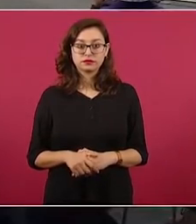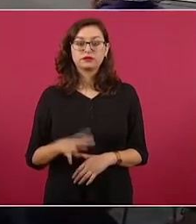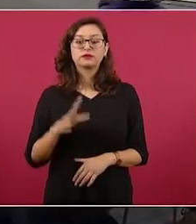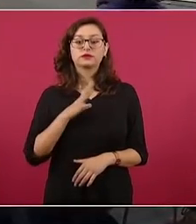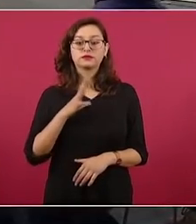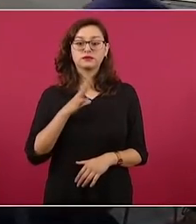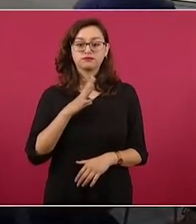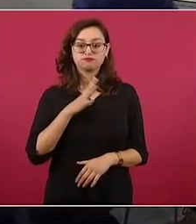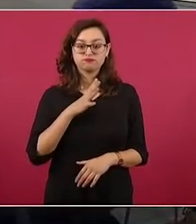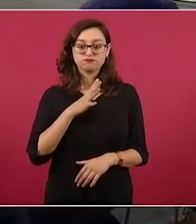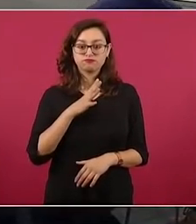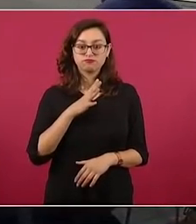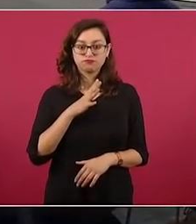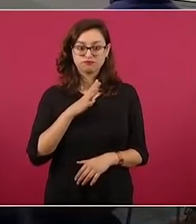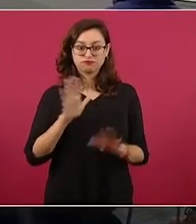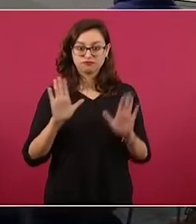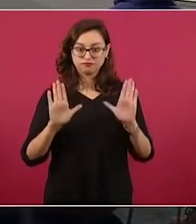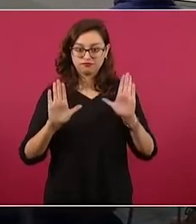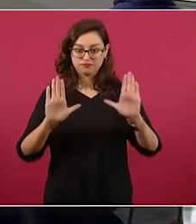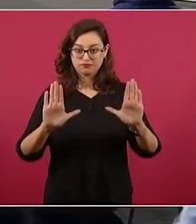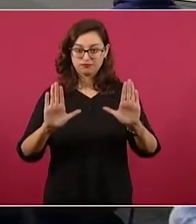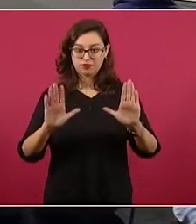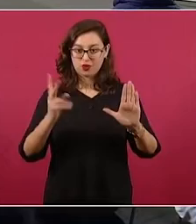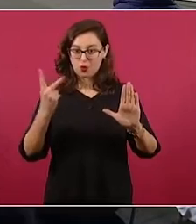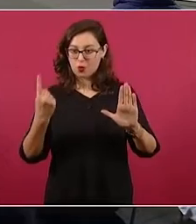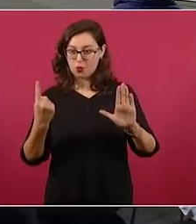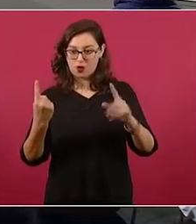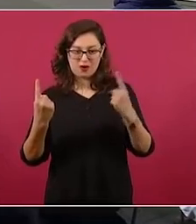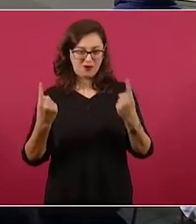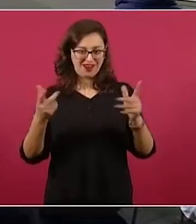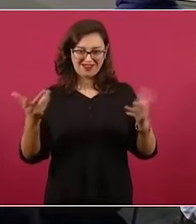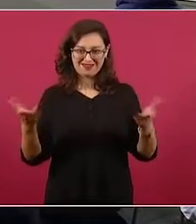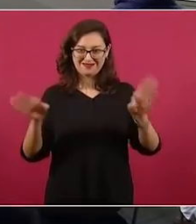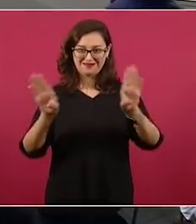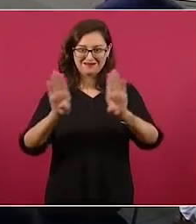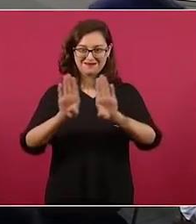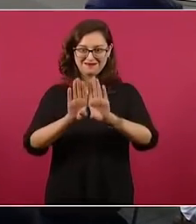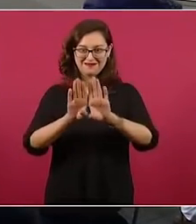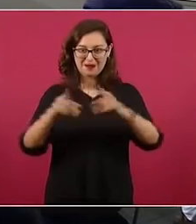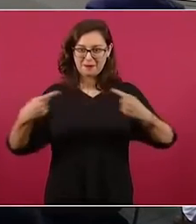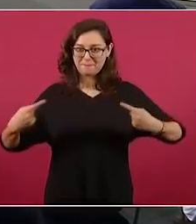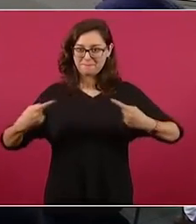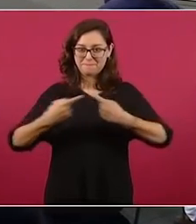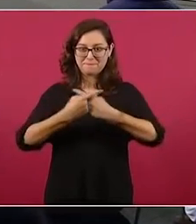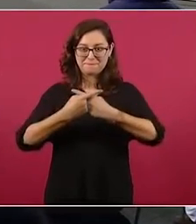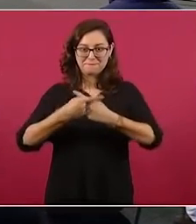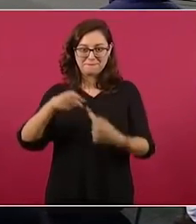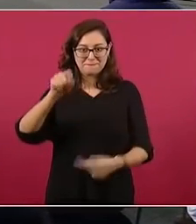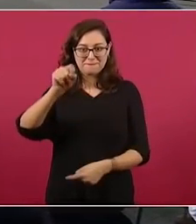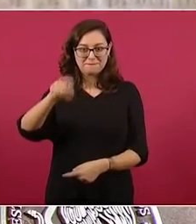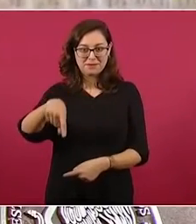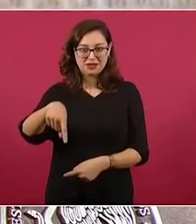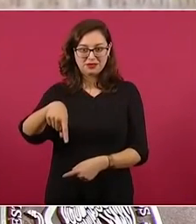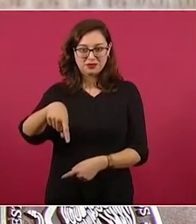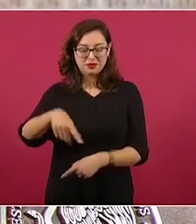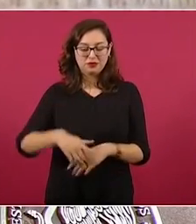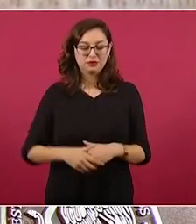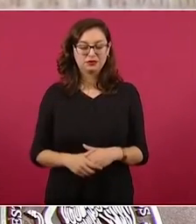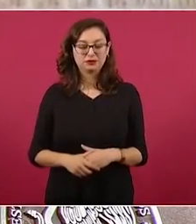de los simpatizantes de